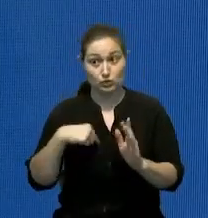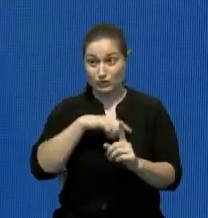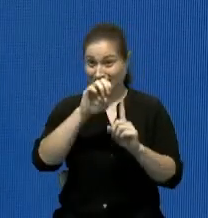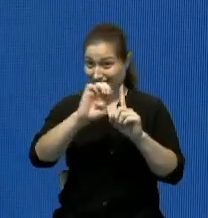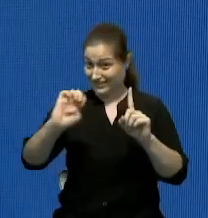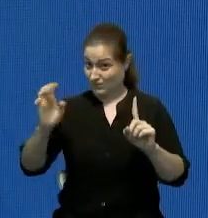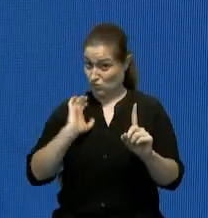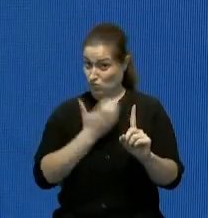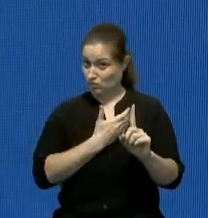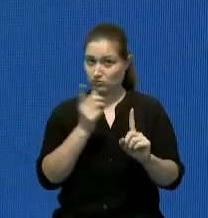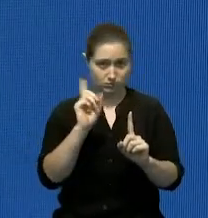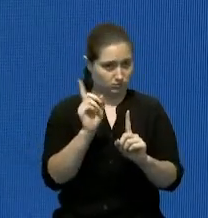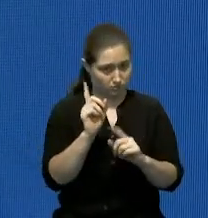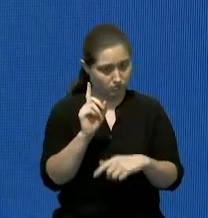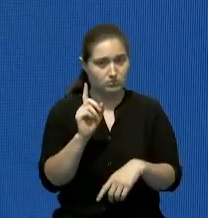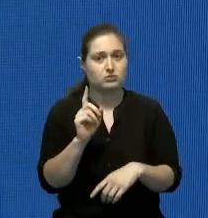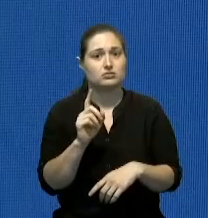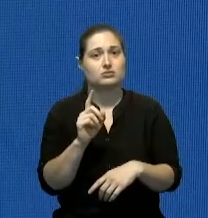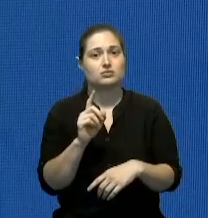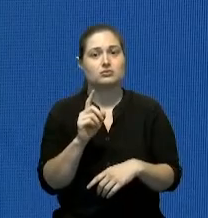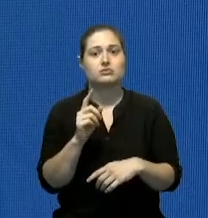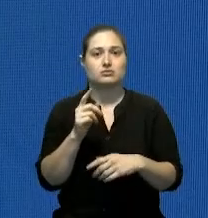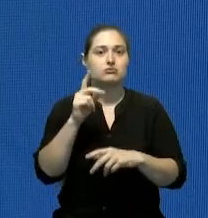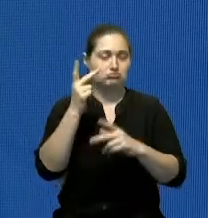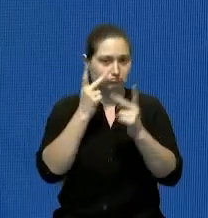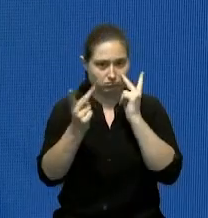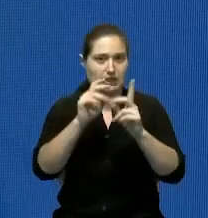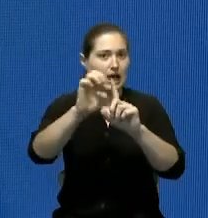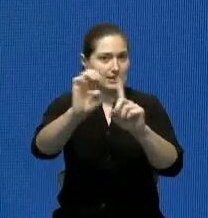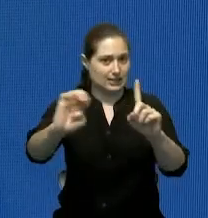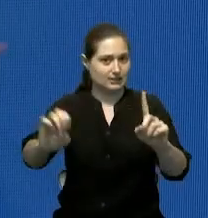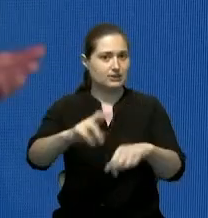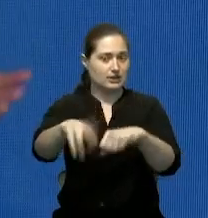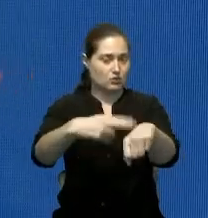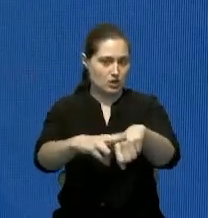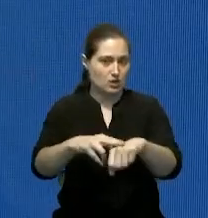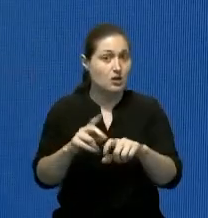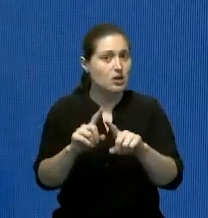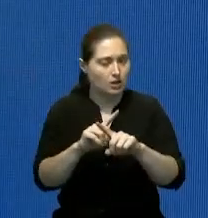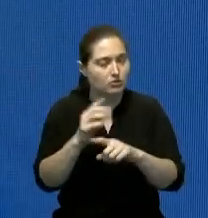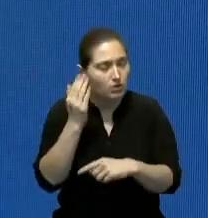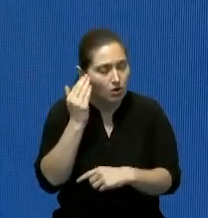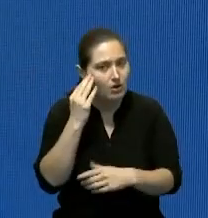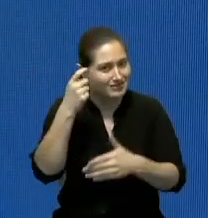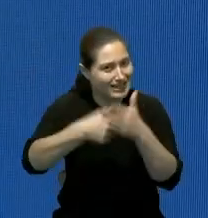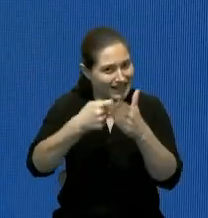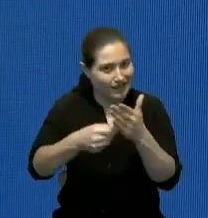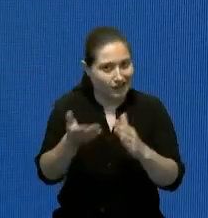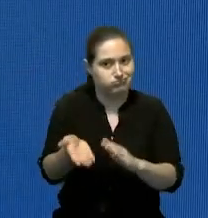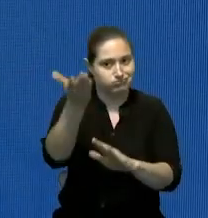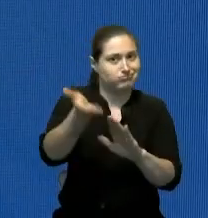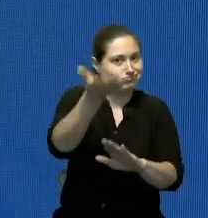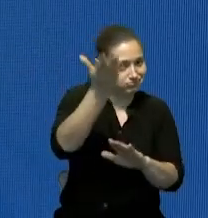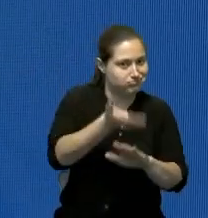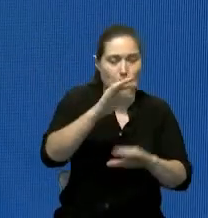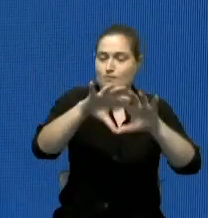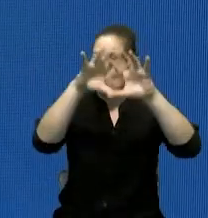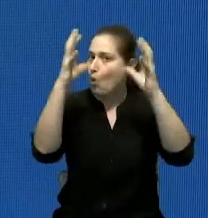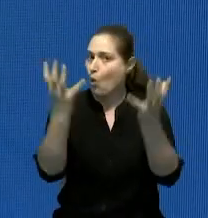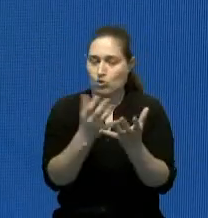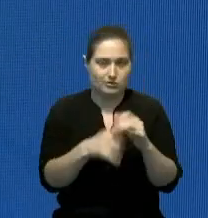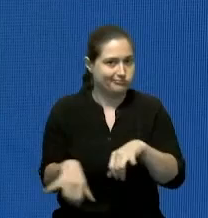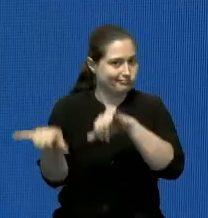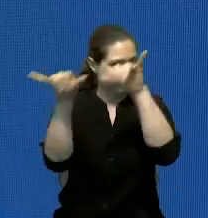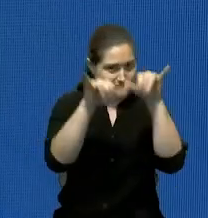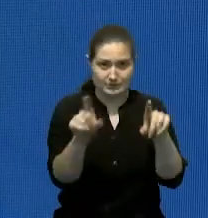de control del consumidor claro ha habido una inflación han subido los precios en todo el mundo han subido aquí